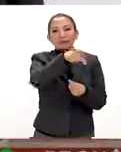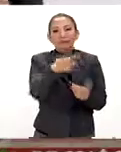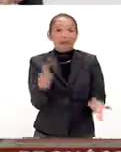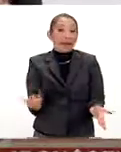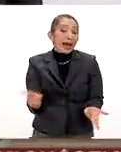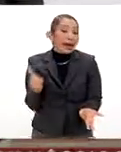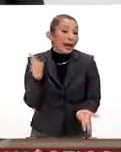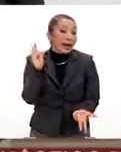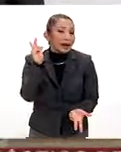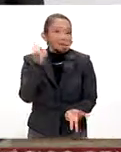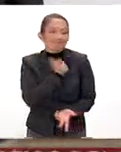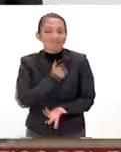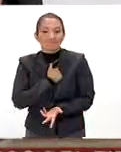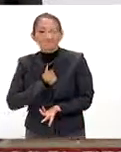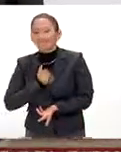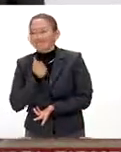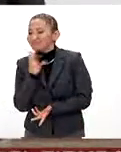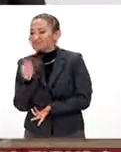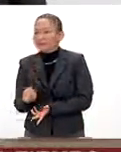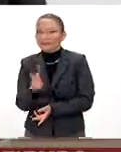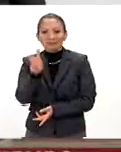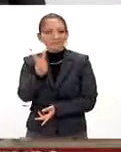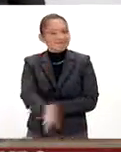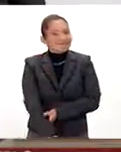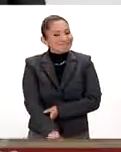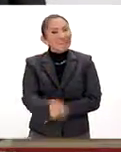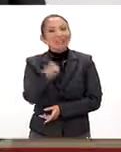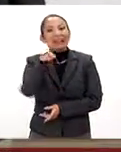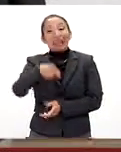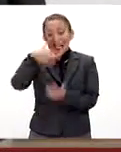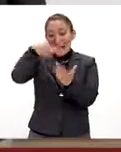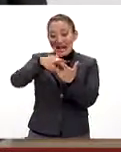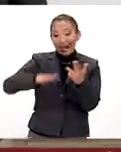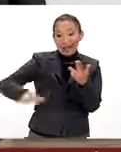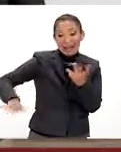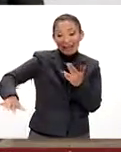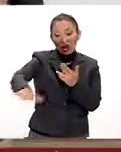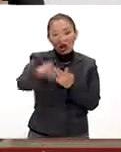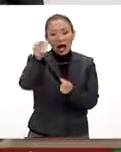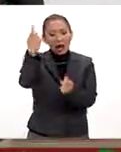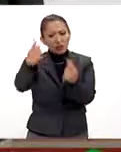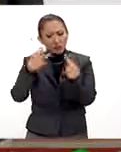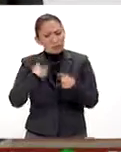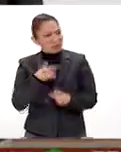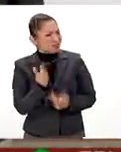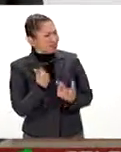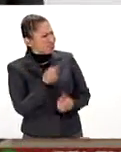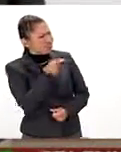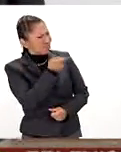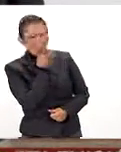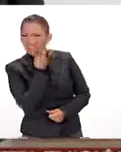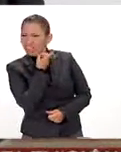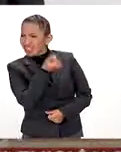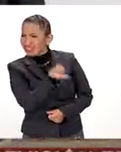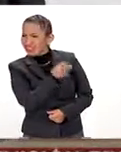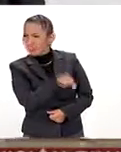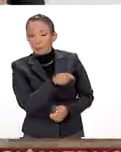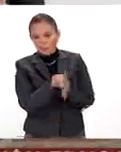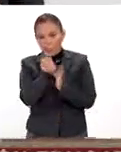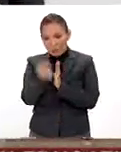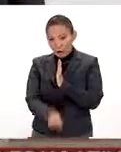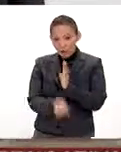o desafortunadamente, no es así. Incluso regionalmente, hay personas que no entienden. Por ejemplo,